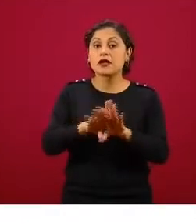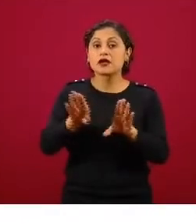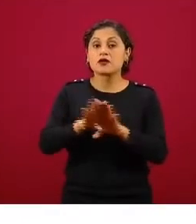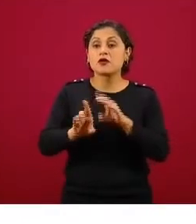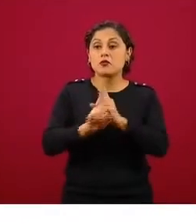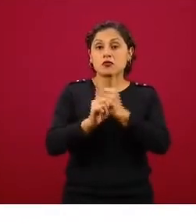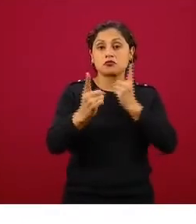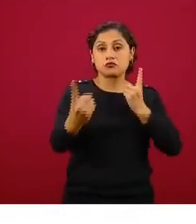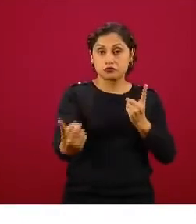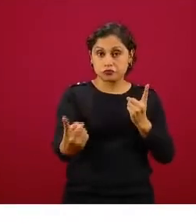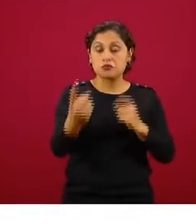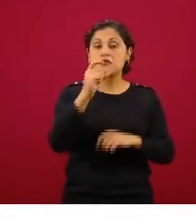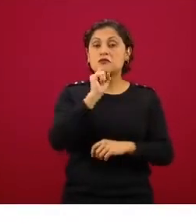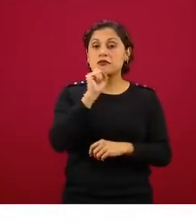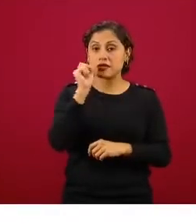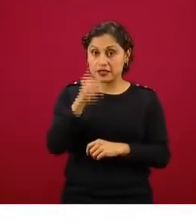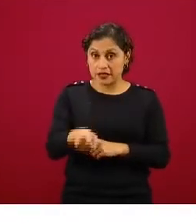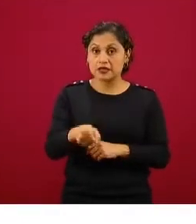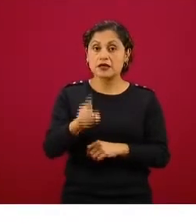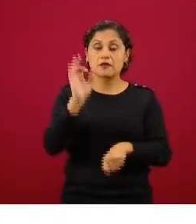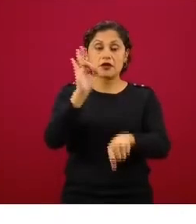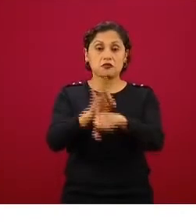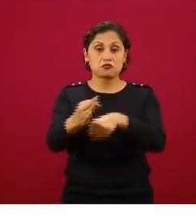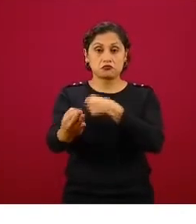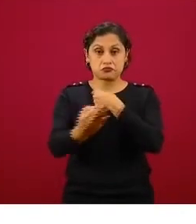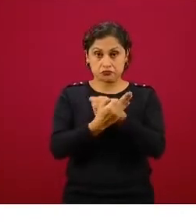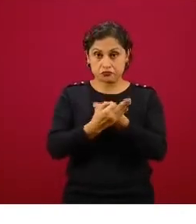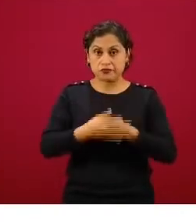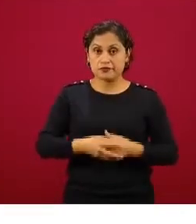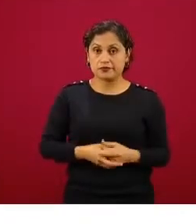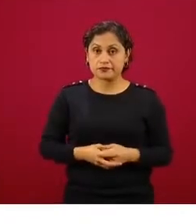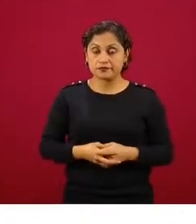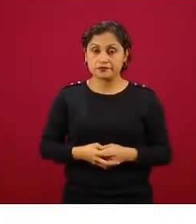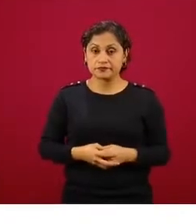y también de usos de equipos de protección personal. La siguiente.